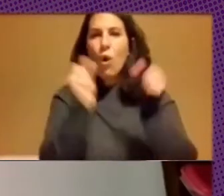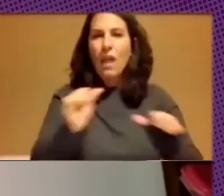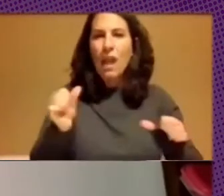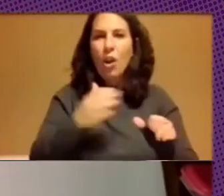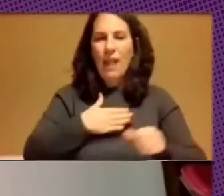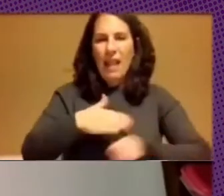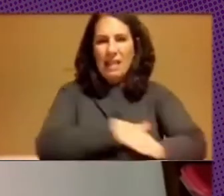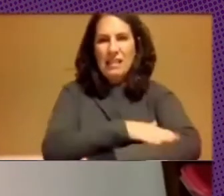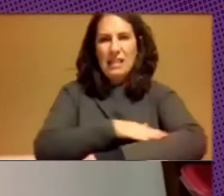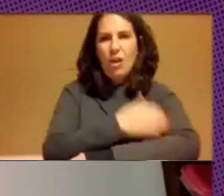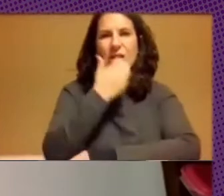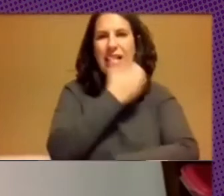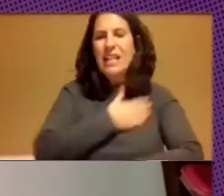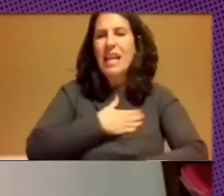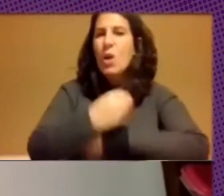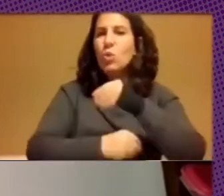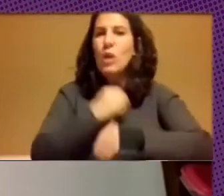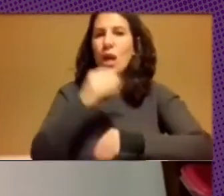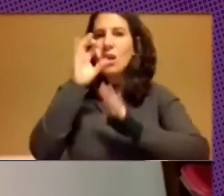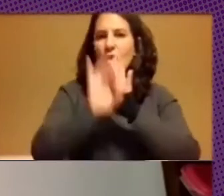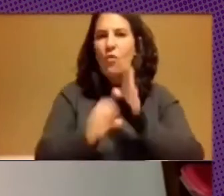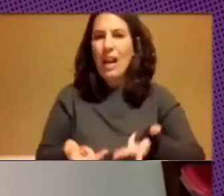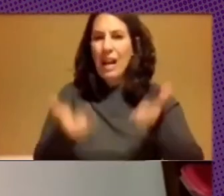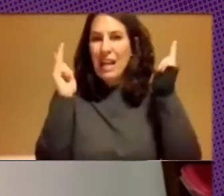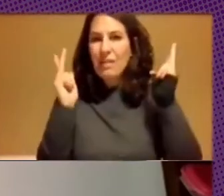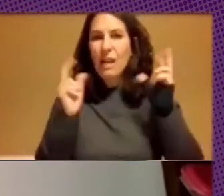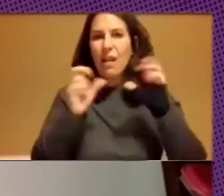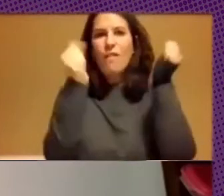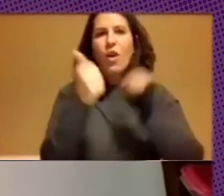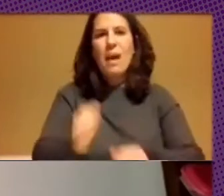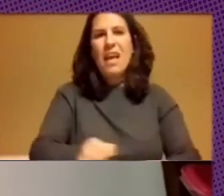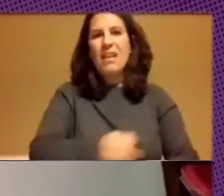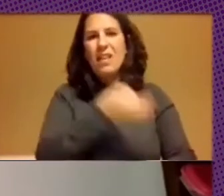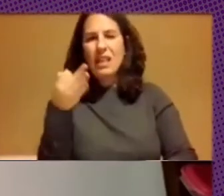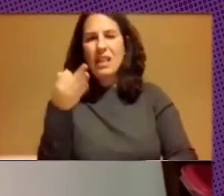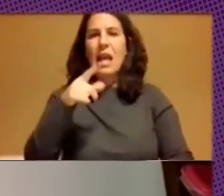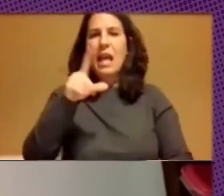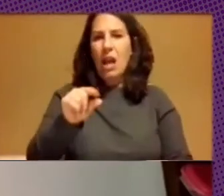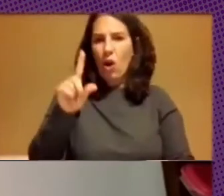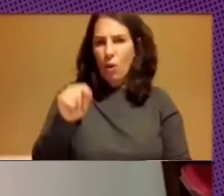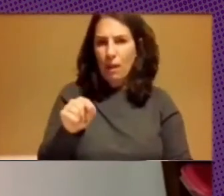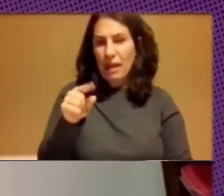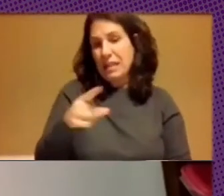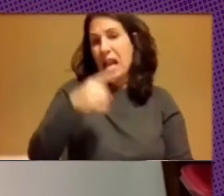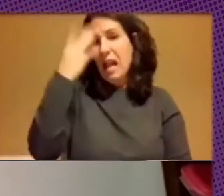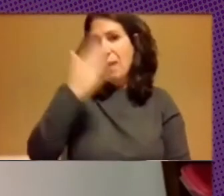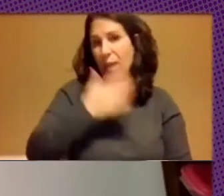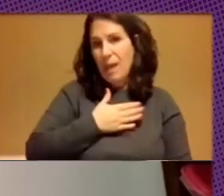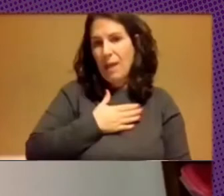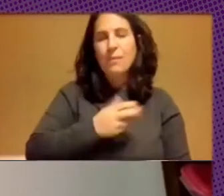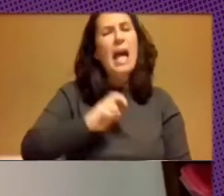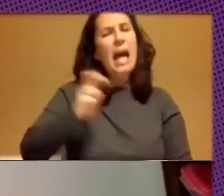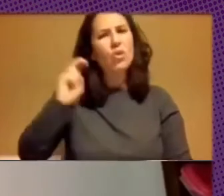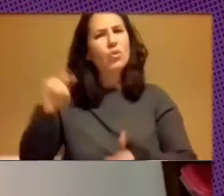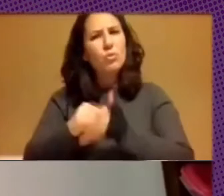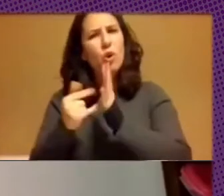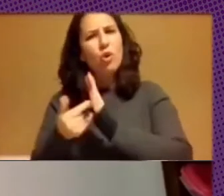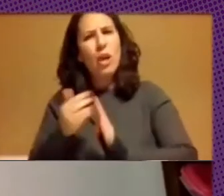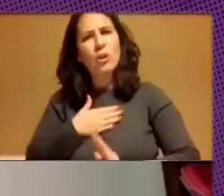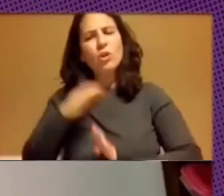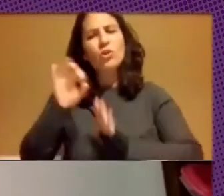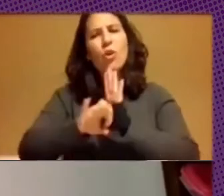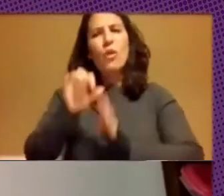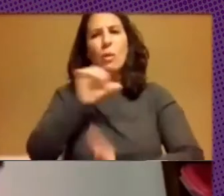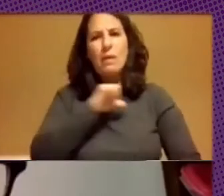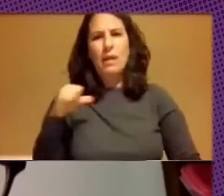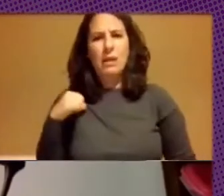Estado, si quiere utilizar software libre, de una forma eficiente y económica. Y ahí viene un poco la idea. Tengo otros proyectos que son con software privativo,